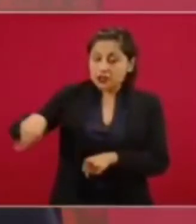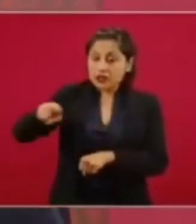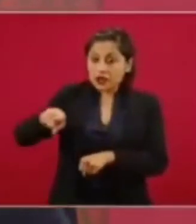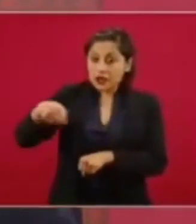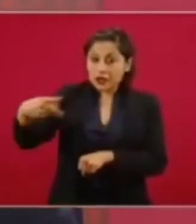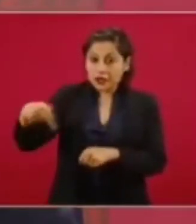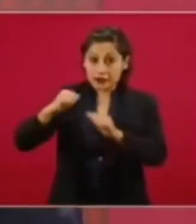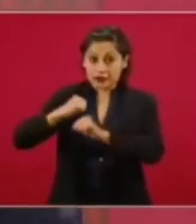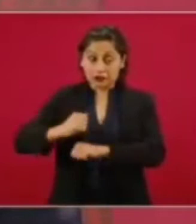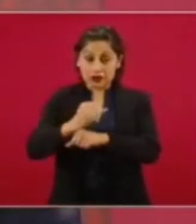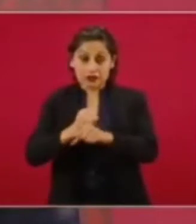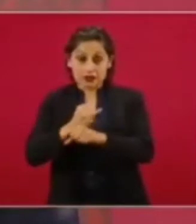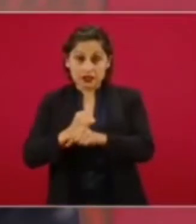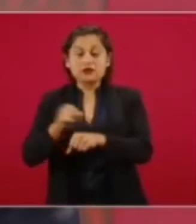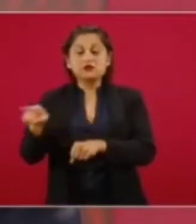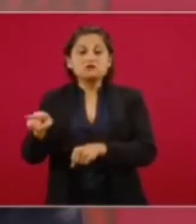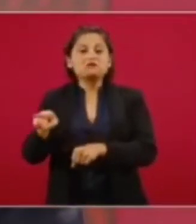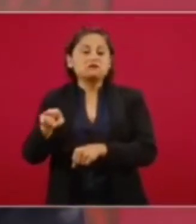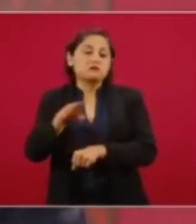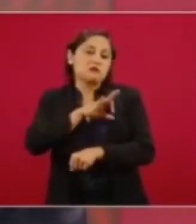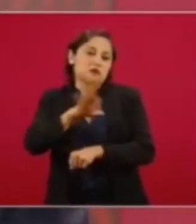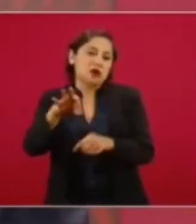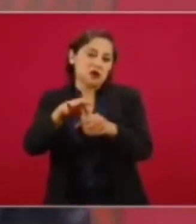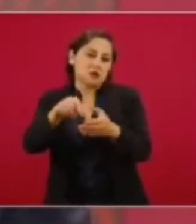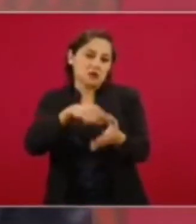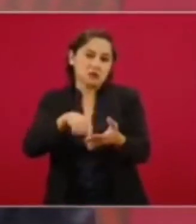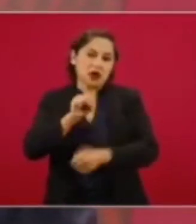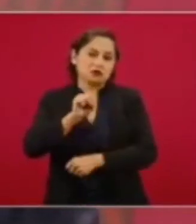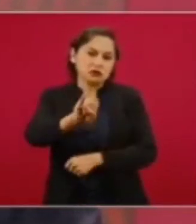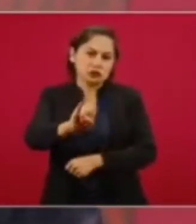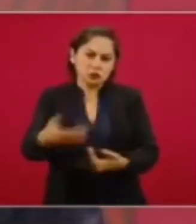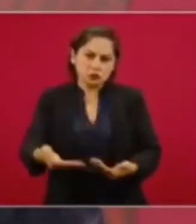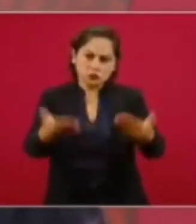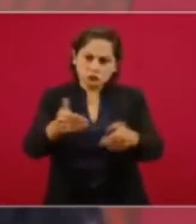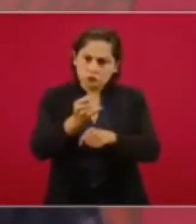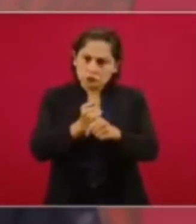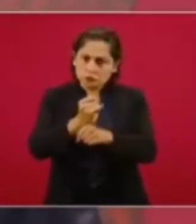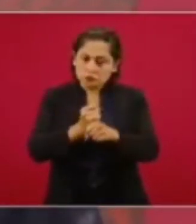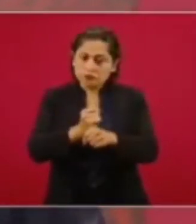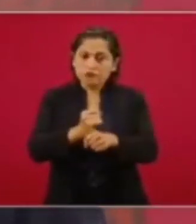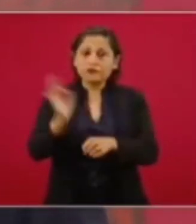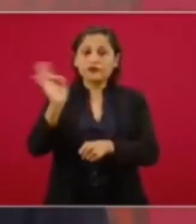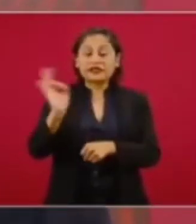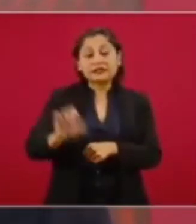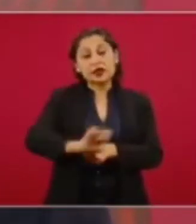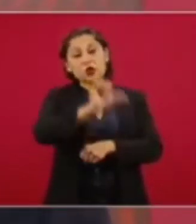se lleve al cabo este proceso, votarían por el no.